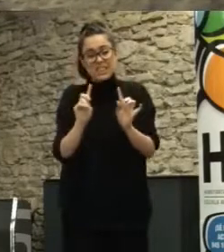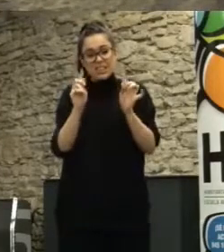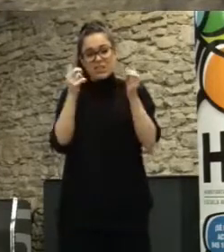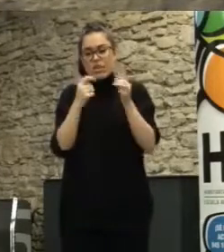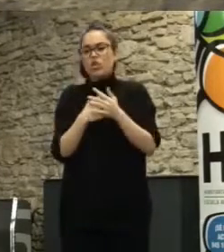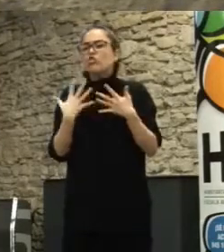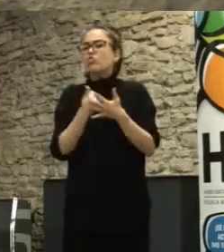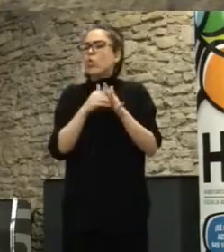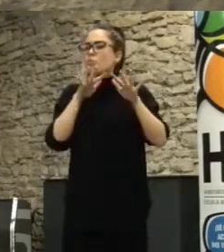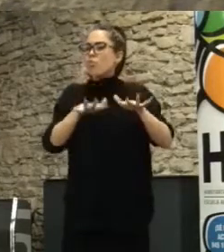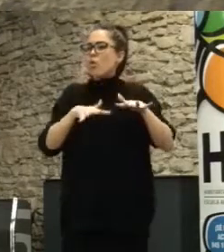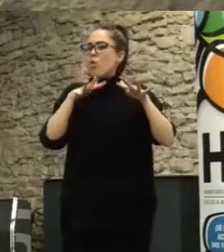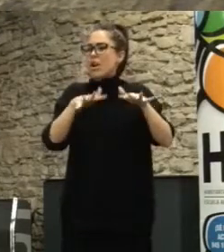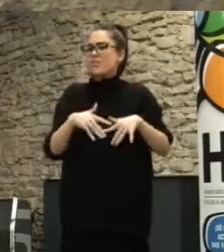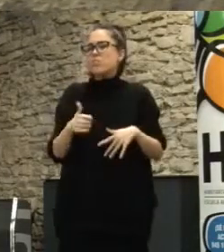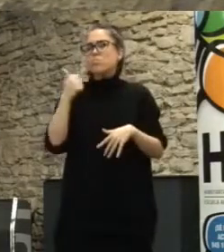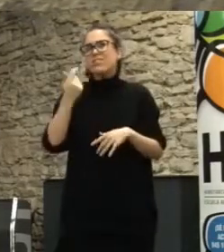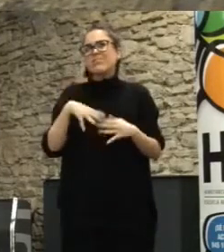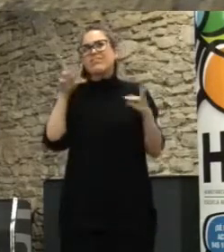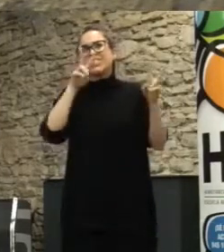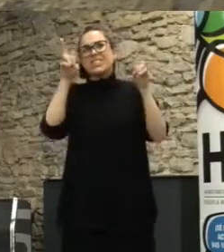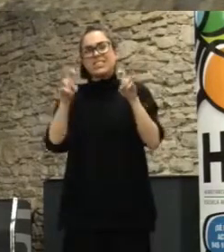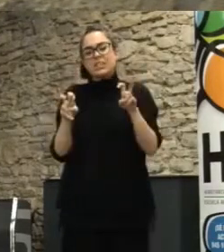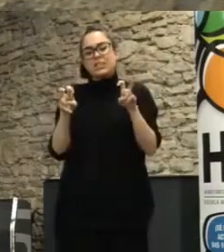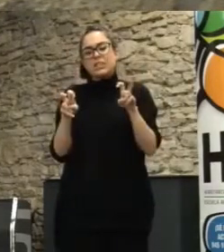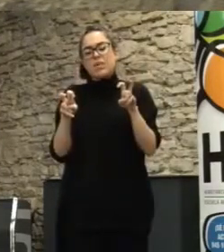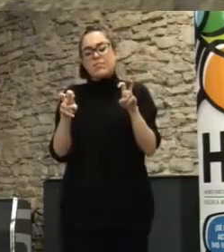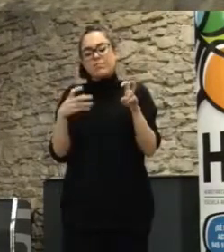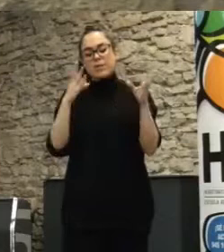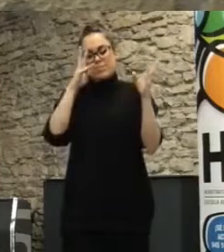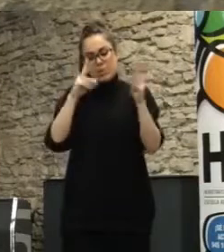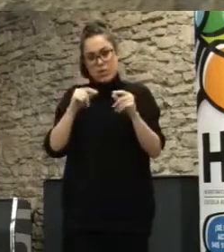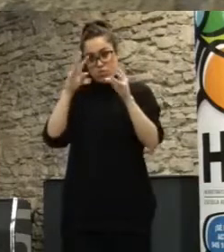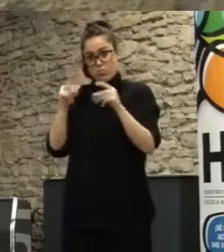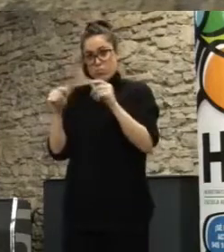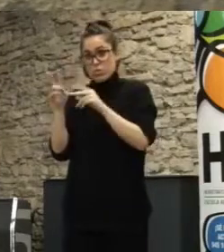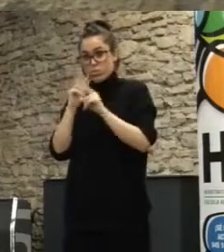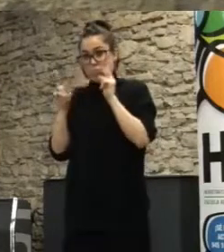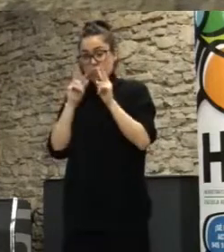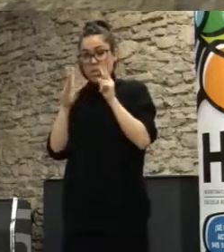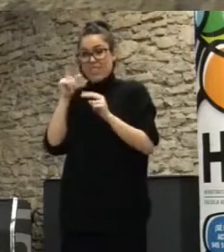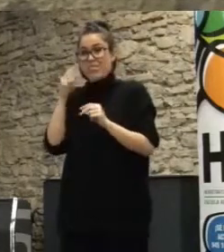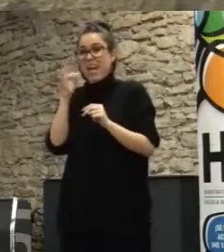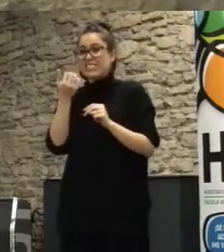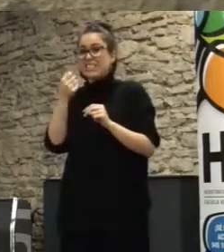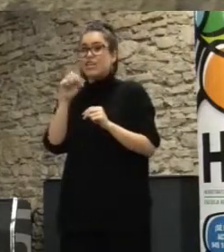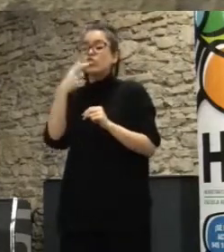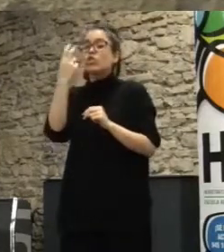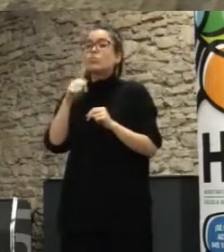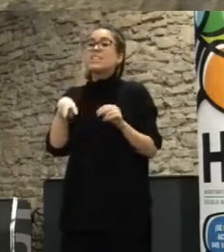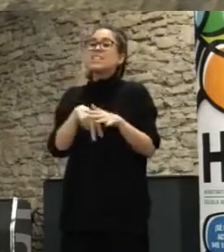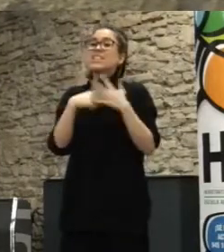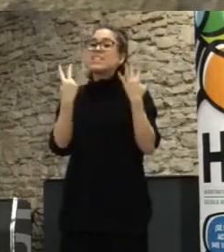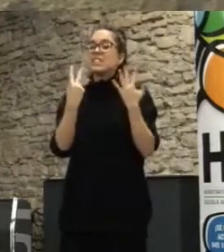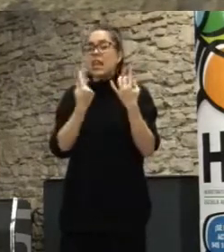más lento por cuestiones burocráticas en presupuestos participativos ya se está viendo lo del año 2016 en marcha lo del 17 algunas